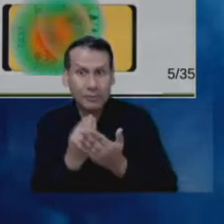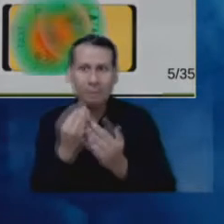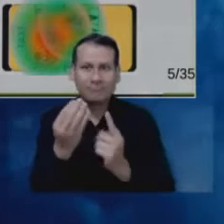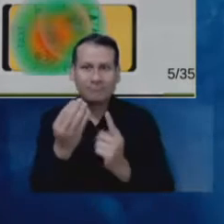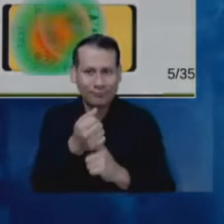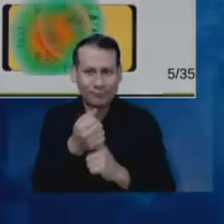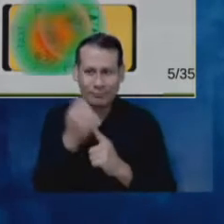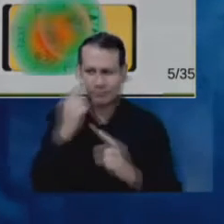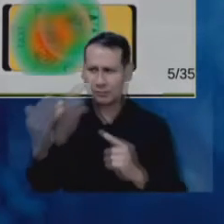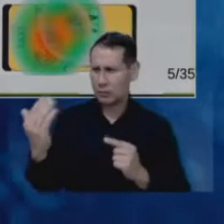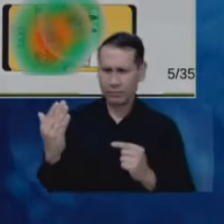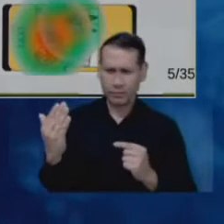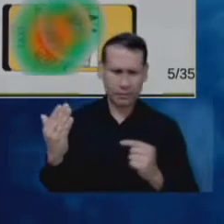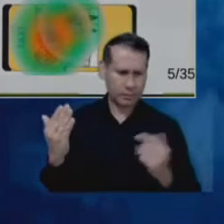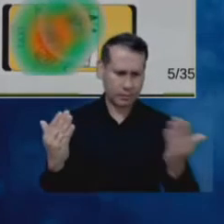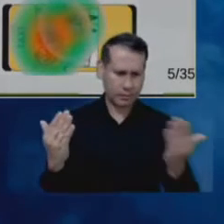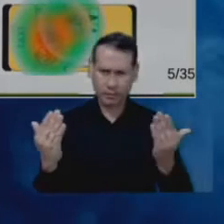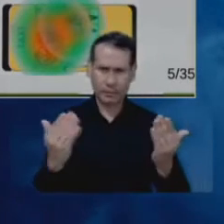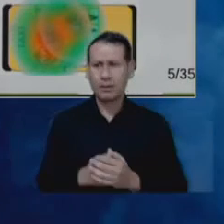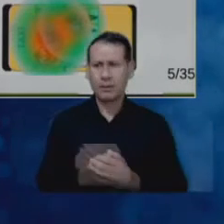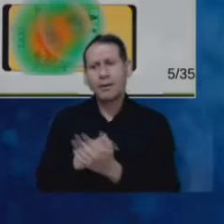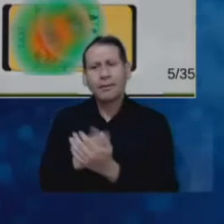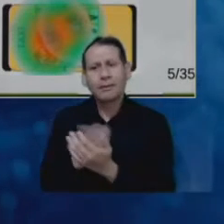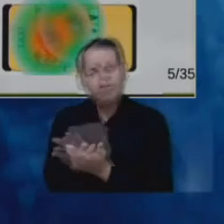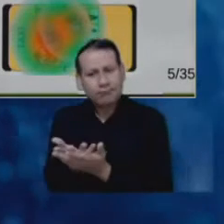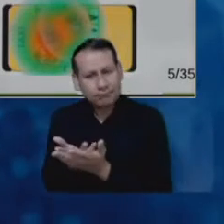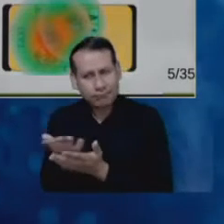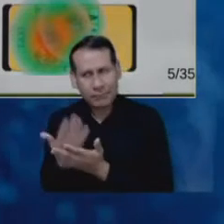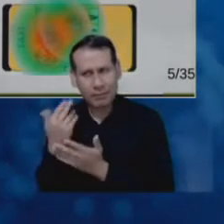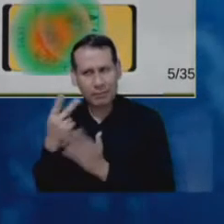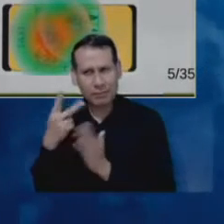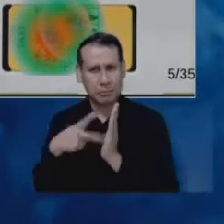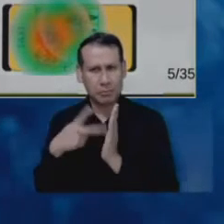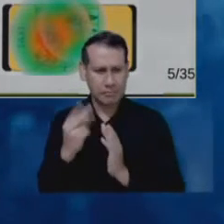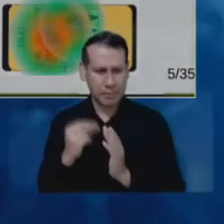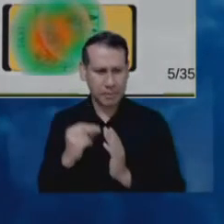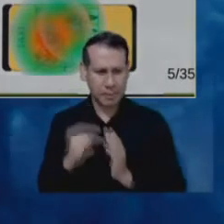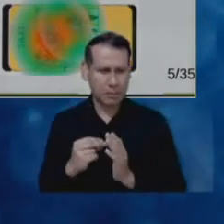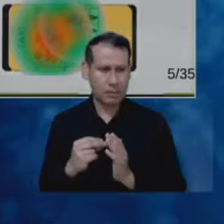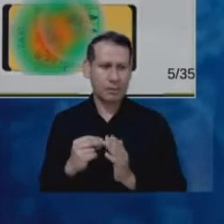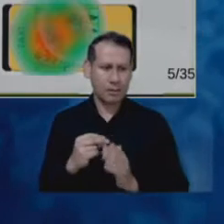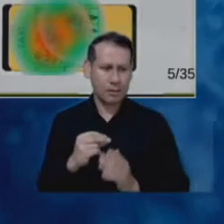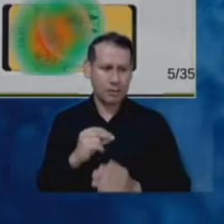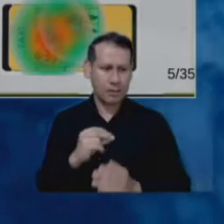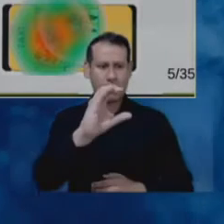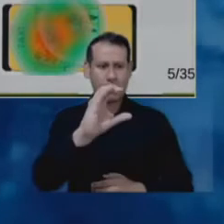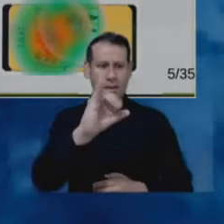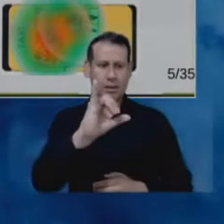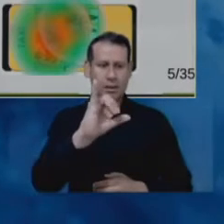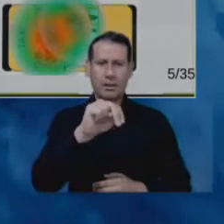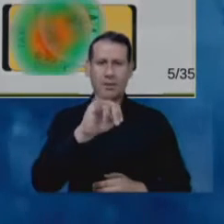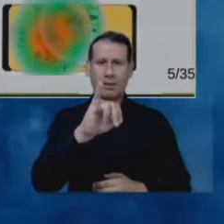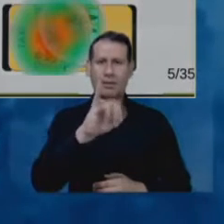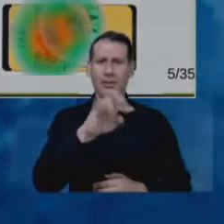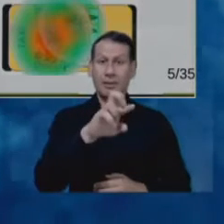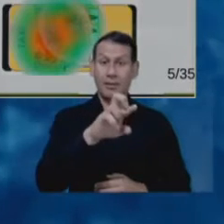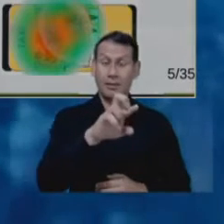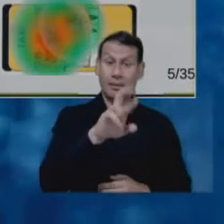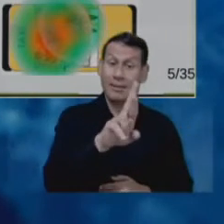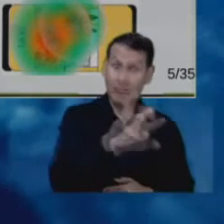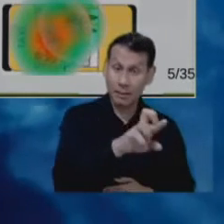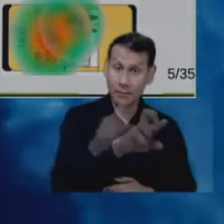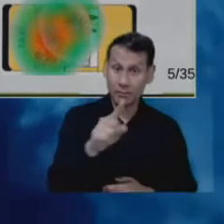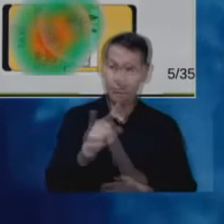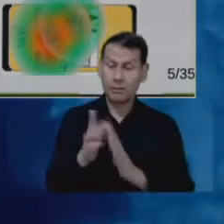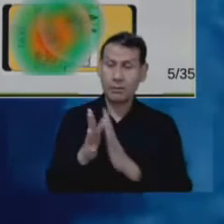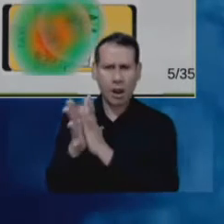de la recomendación de la EGNIP en la edición 2020 que incluyó ya provisiones justamente pensando a los despliegues 5G